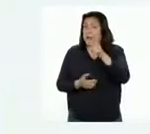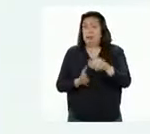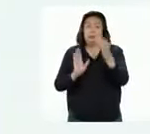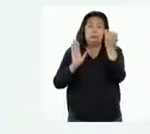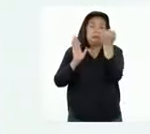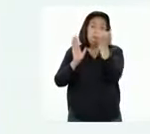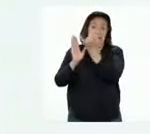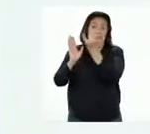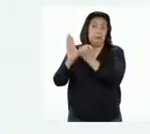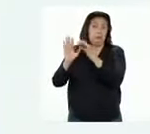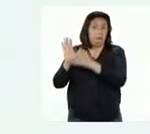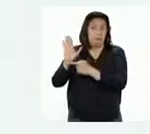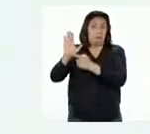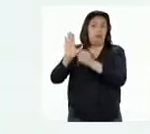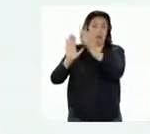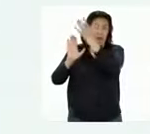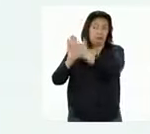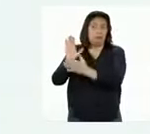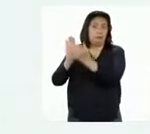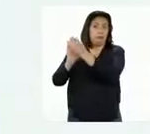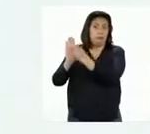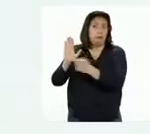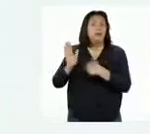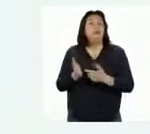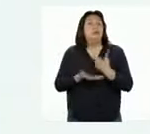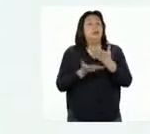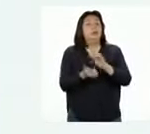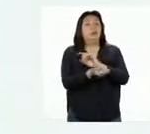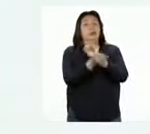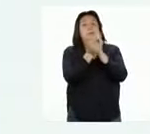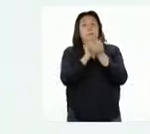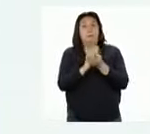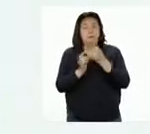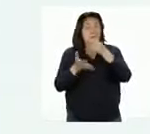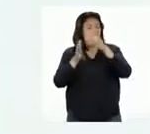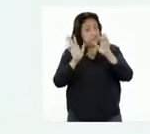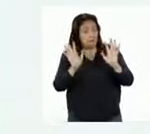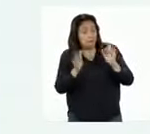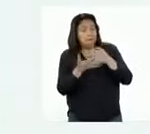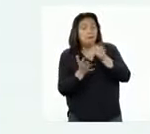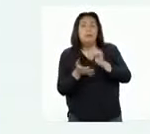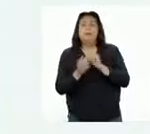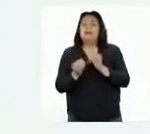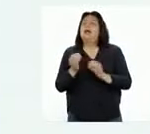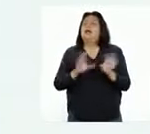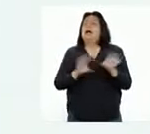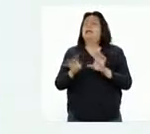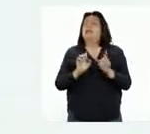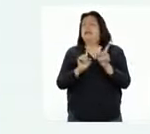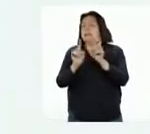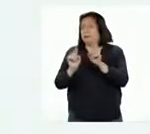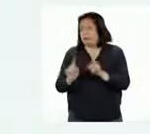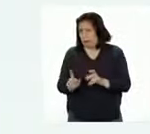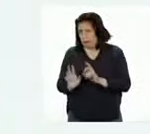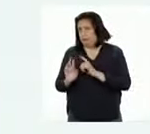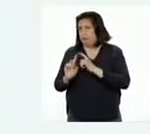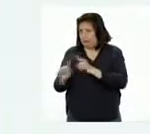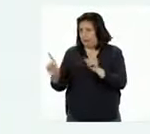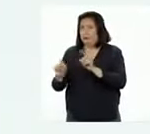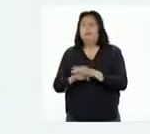imagen que propones, Patty, les propongo cambiar la dinámica para formular las preguntas.